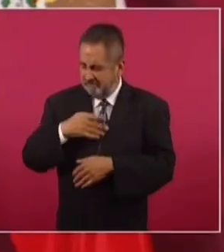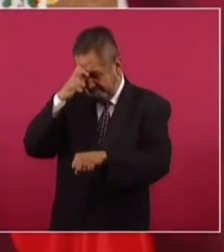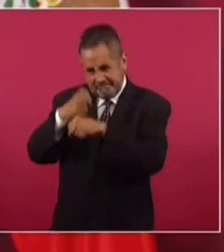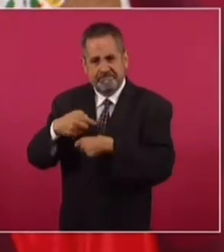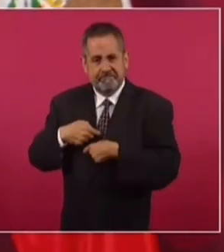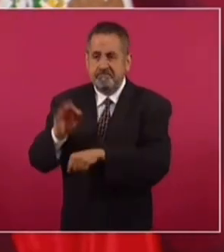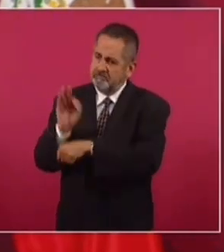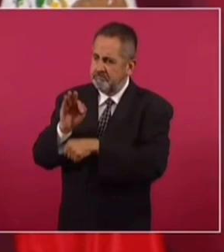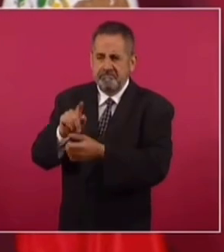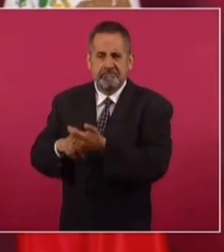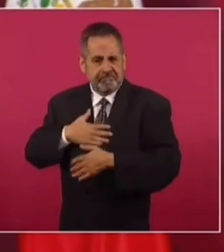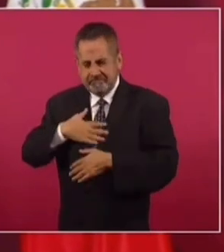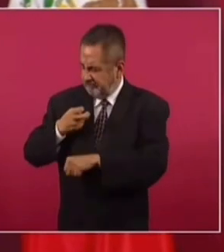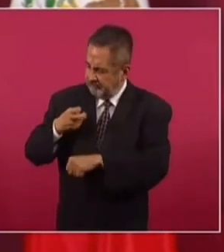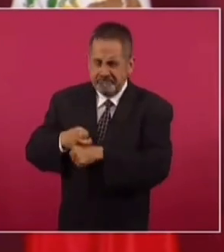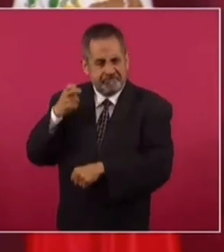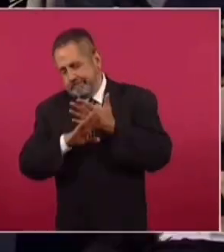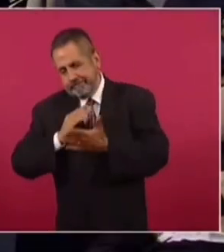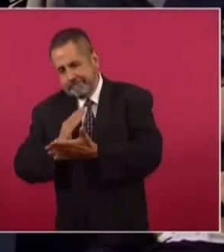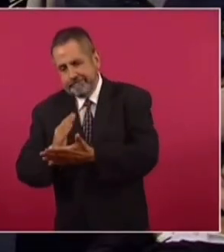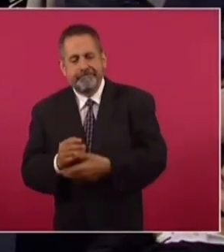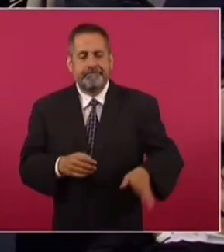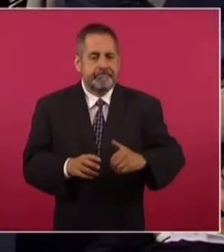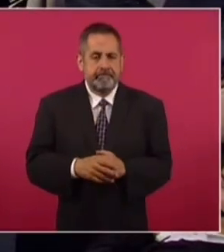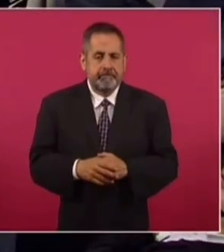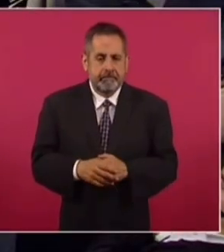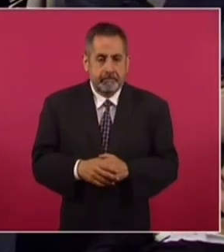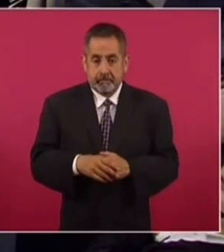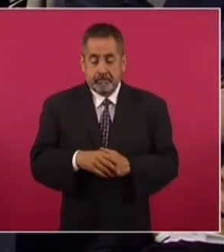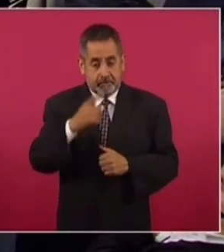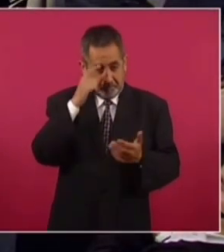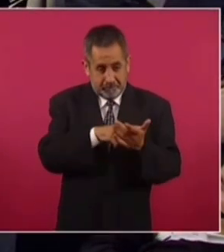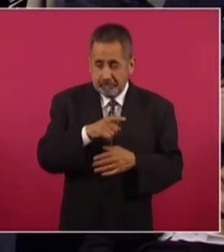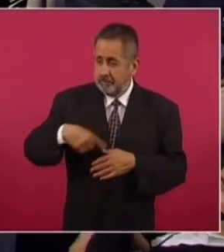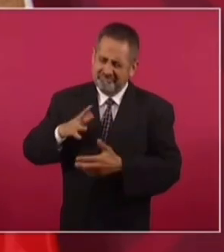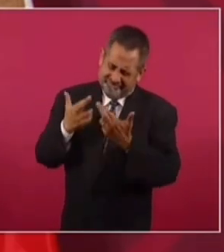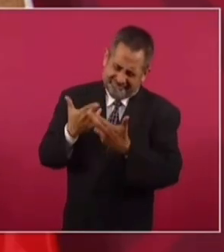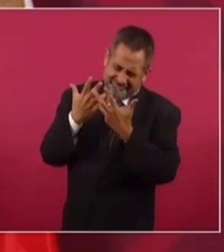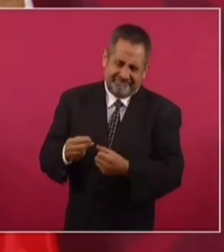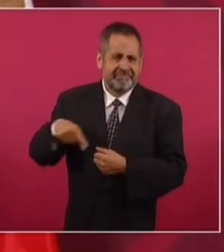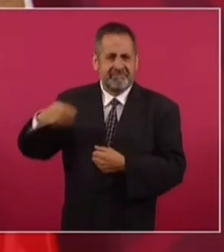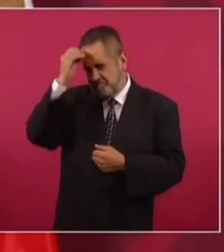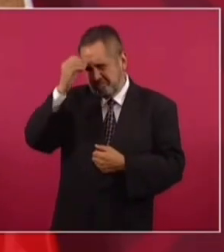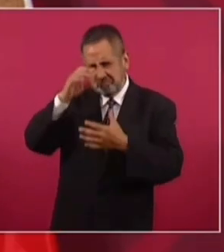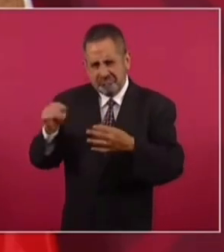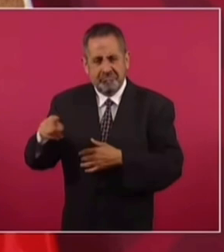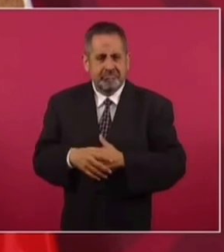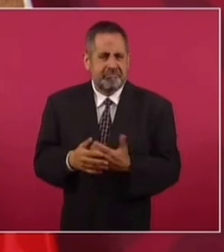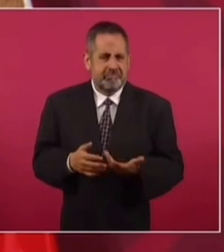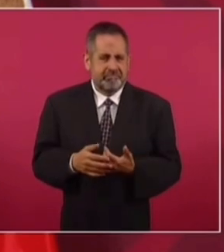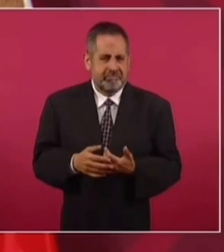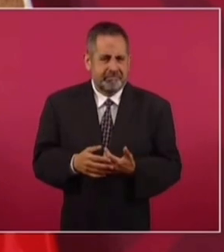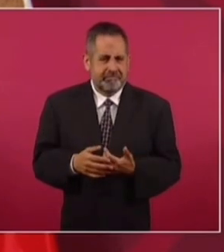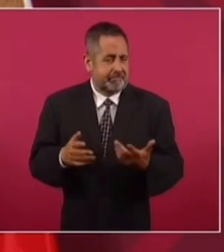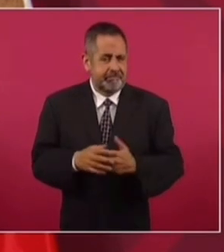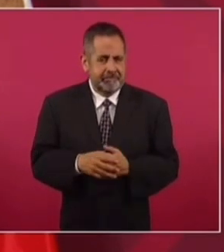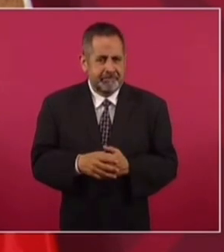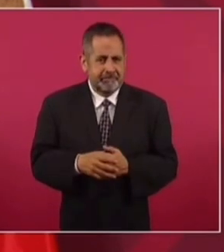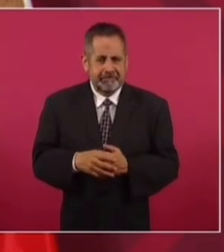Somos tercos cuando defendemos nuestros ideales, nuestros principios. Y desde luego, ¿se les creen que van a faltar expertos que opinen en contra del tren Maya?